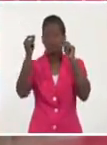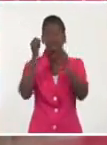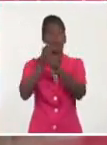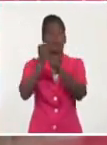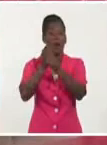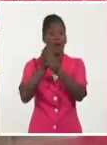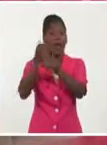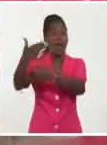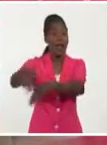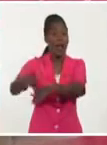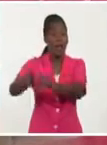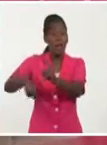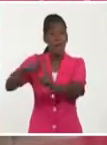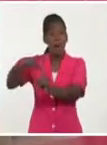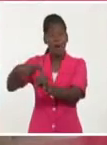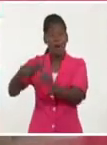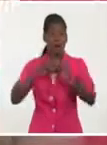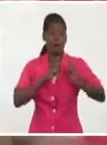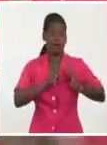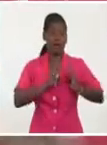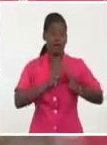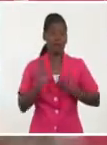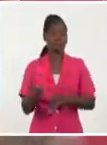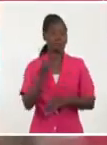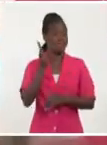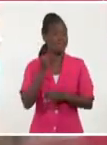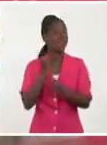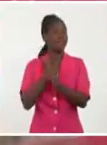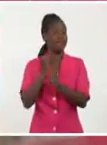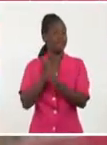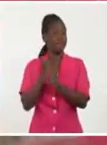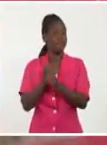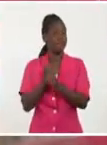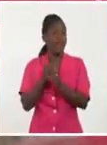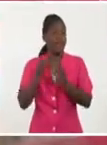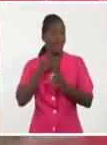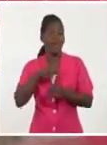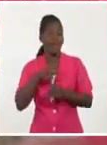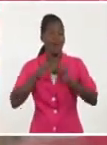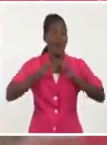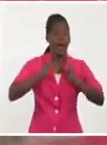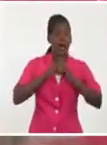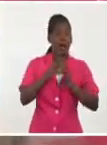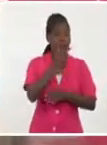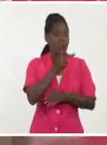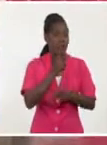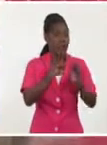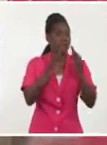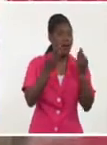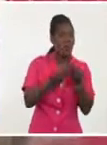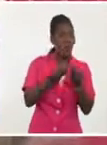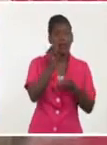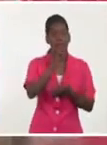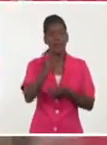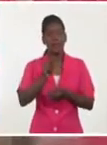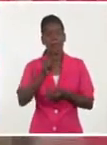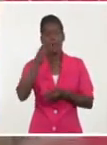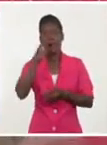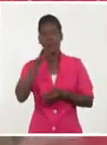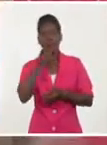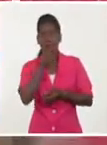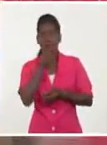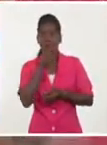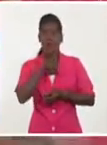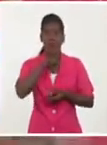normales, con la atención a la familia, con el cuidado de los ancianos de la casa, con el